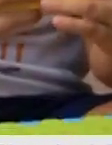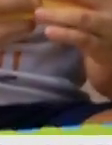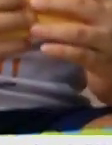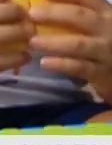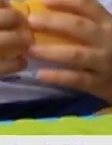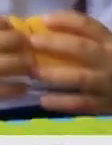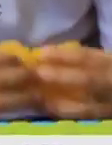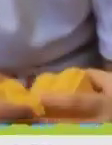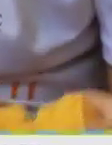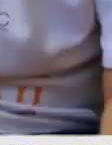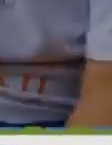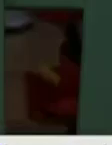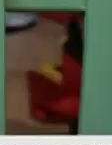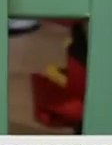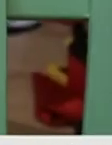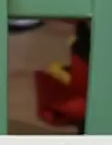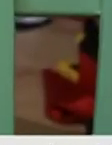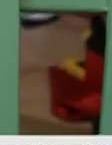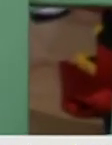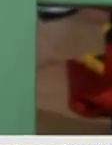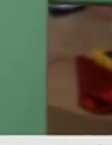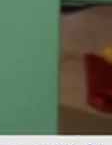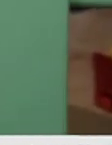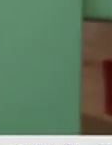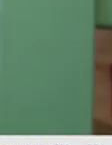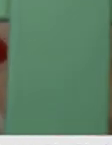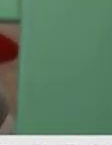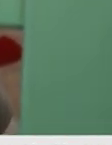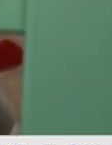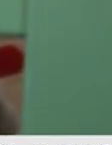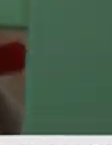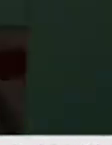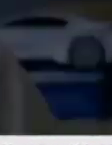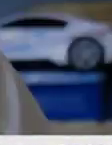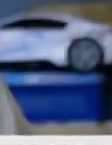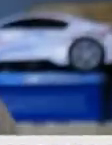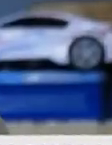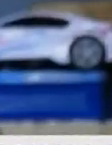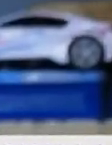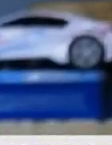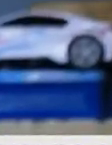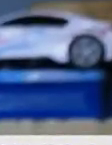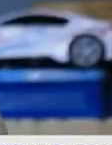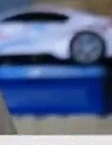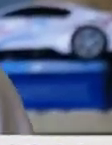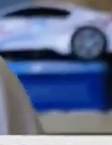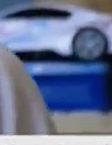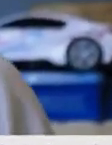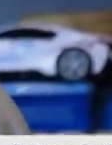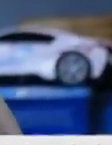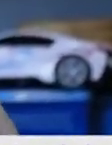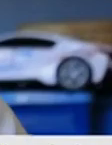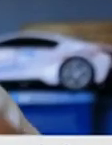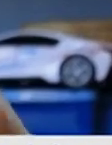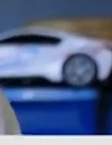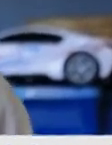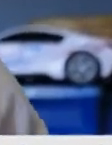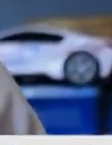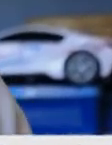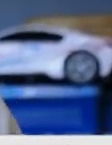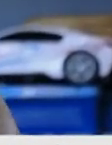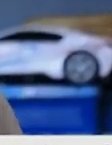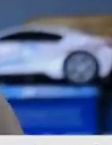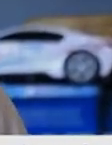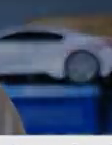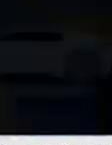sea el invisible lo veo venir mapá me pongo mi naso uco no puede